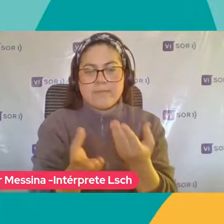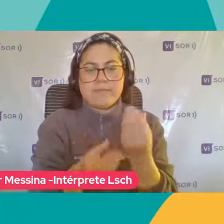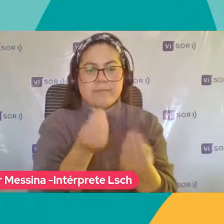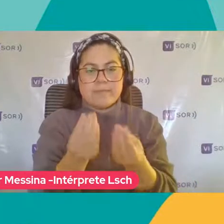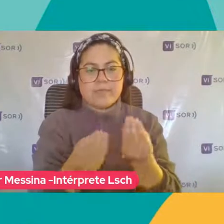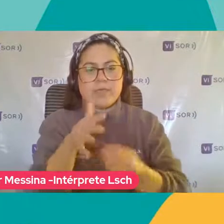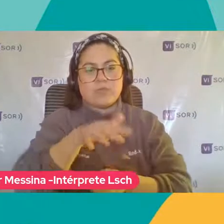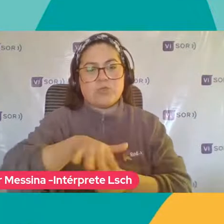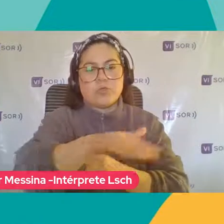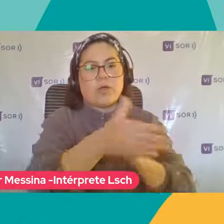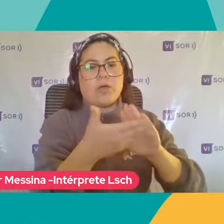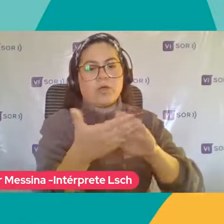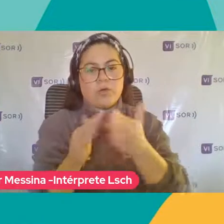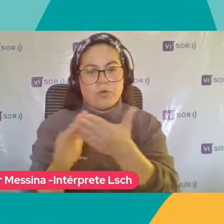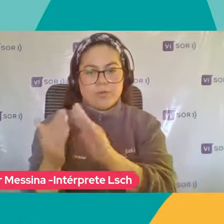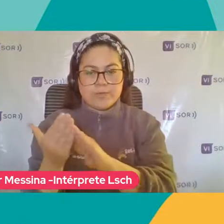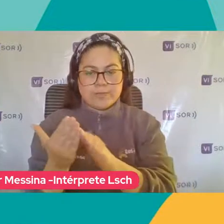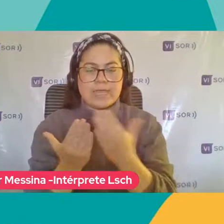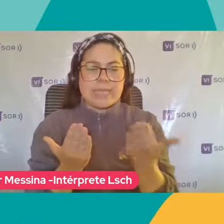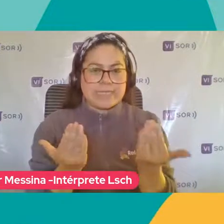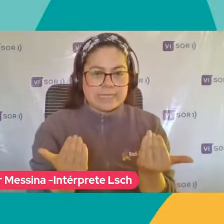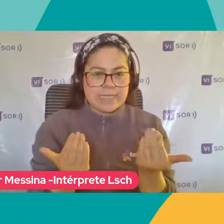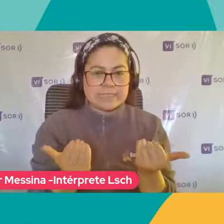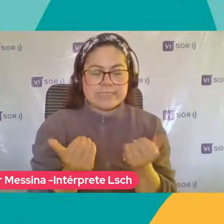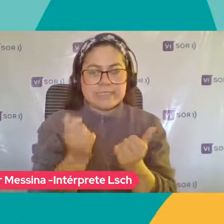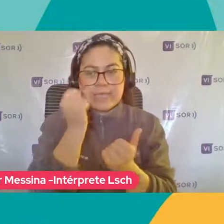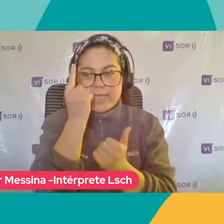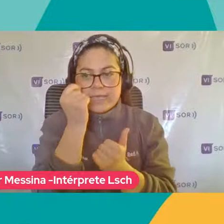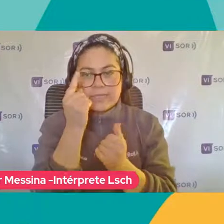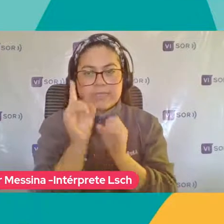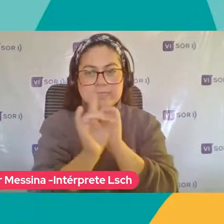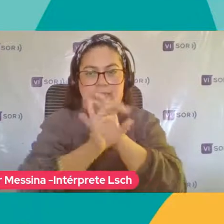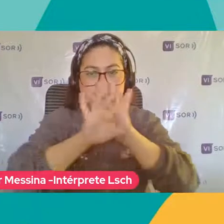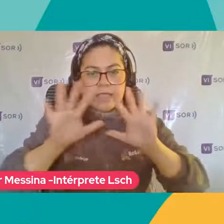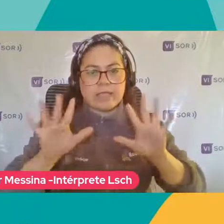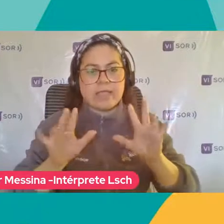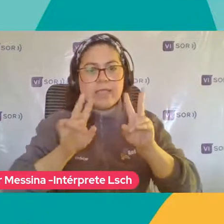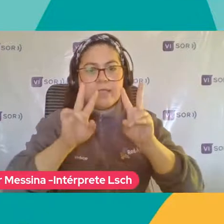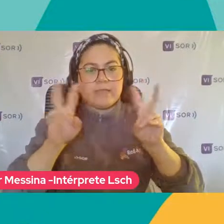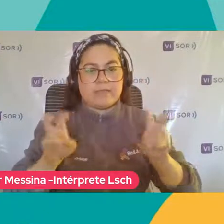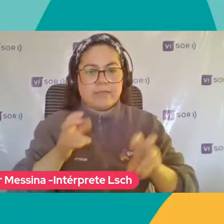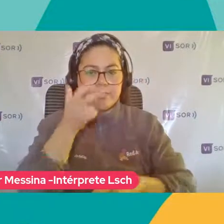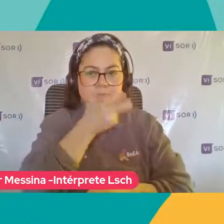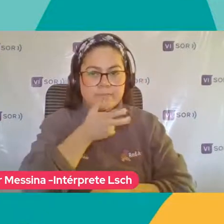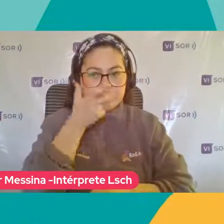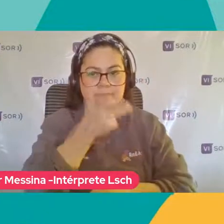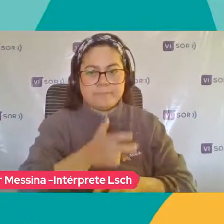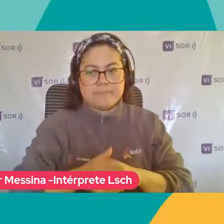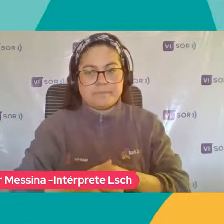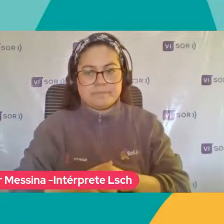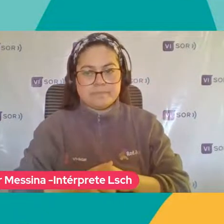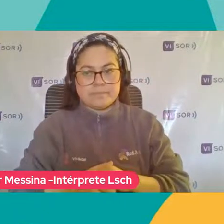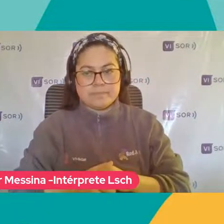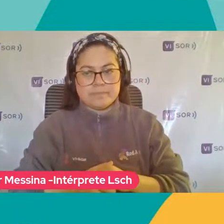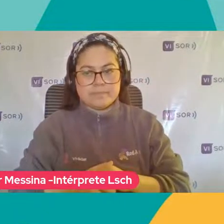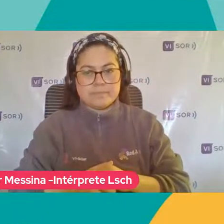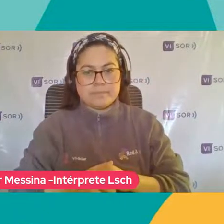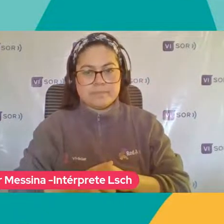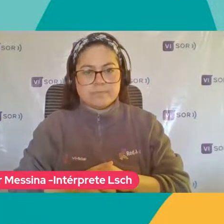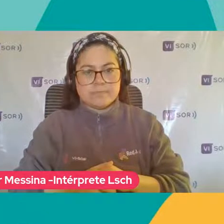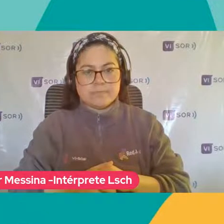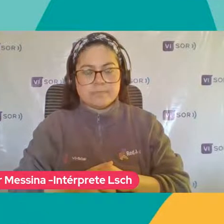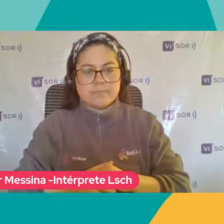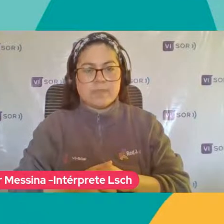Nuestra comunidad Que ha requerido También entenderse Mediante Este tipo de lenguaje Muchas gracias A todos ustedes Les